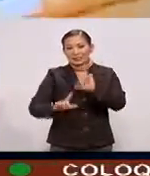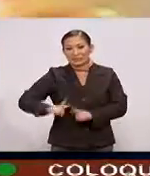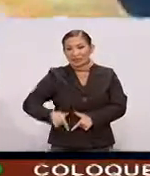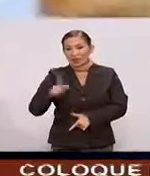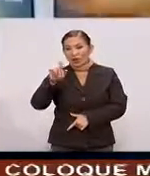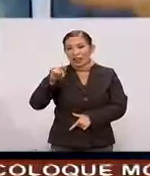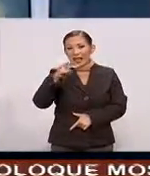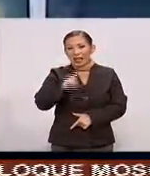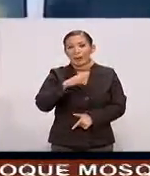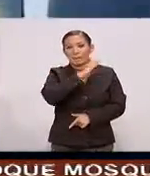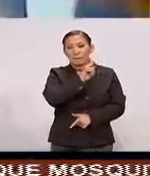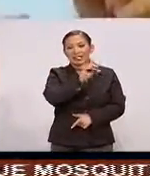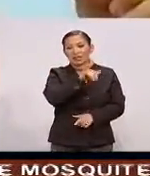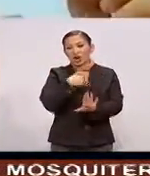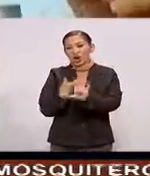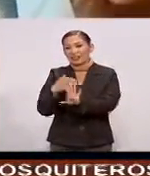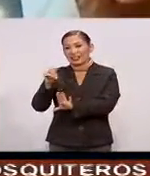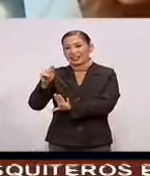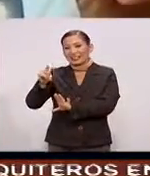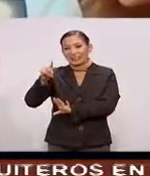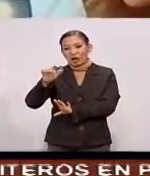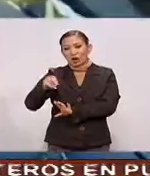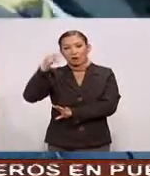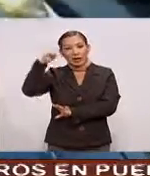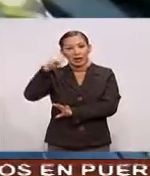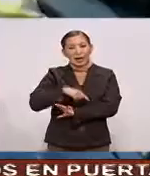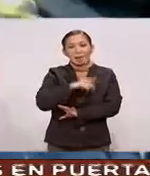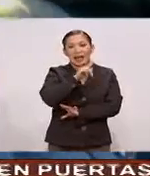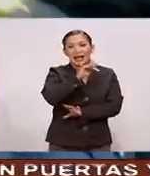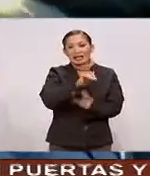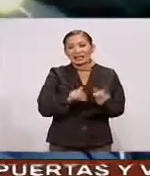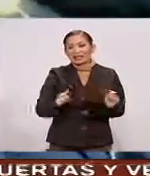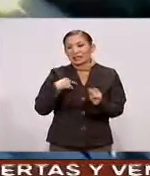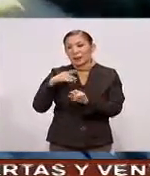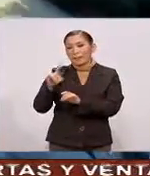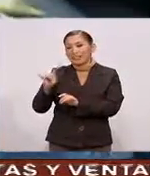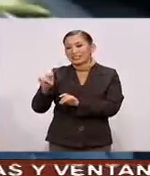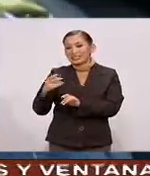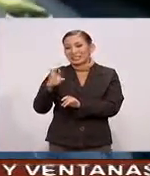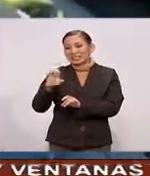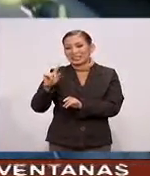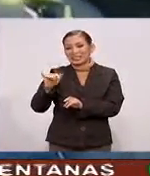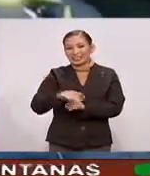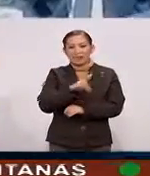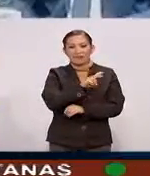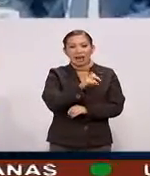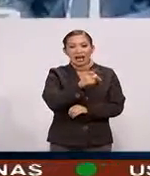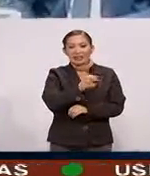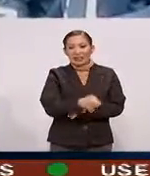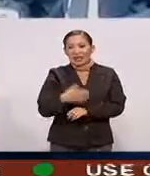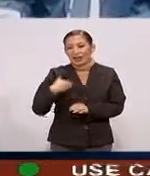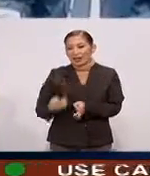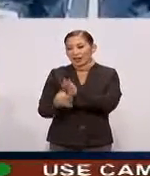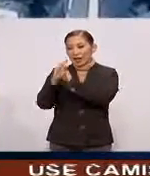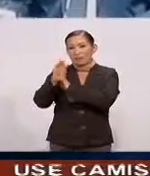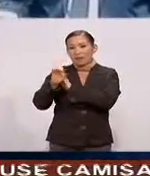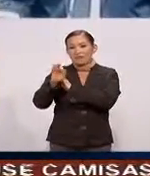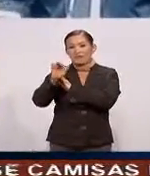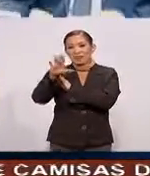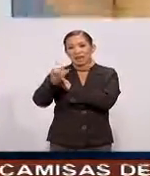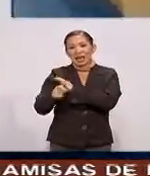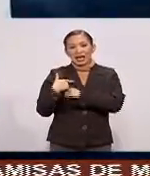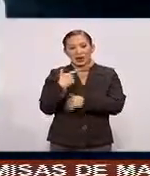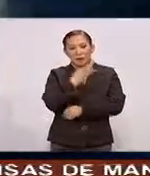la Champions League Barcelona contra Atlético de Madrid Paris Saint Germain Contra Manchester City Bayern Múnich Se mide ante el Benfica